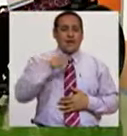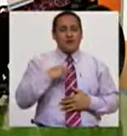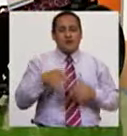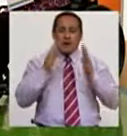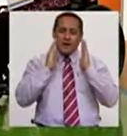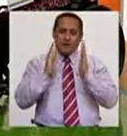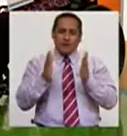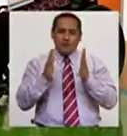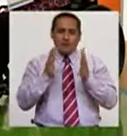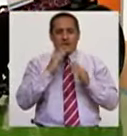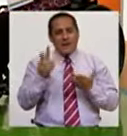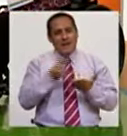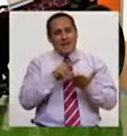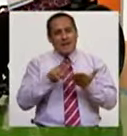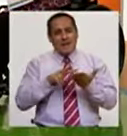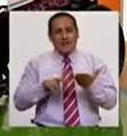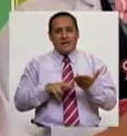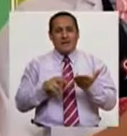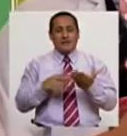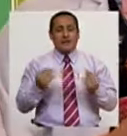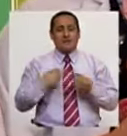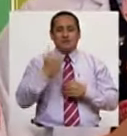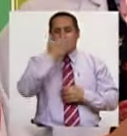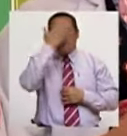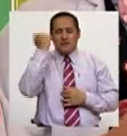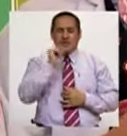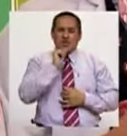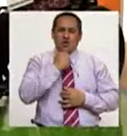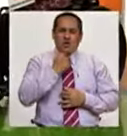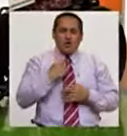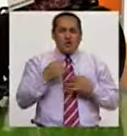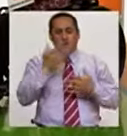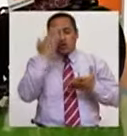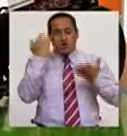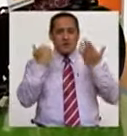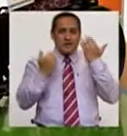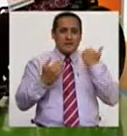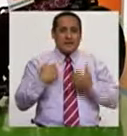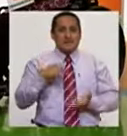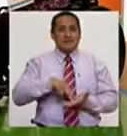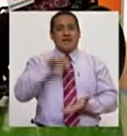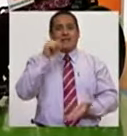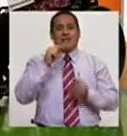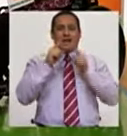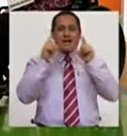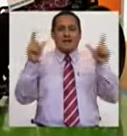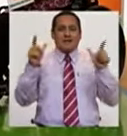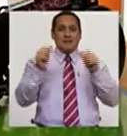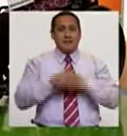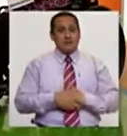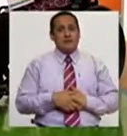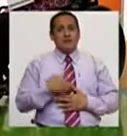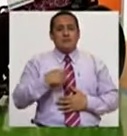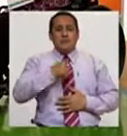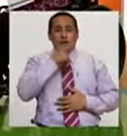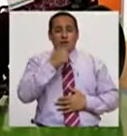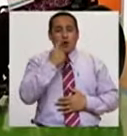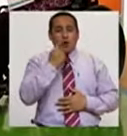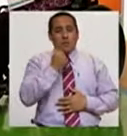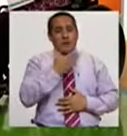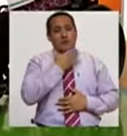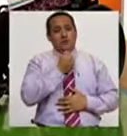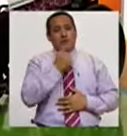a escuchar el bolero, baladas. Se olvidan de los dolores en ese momento, en ese momento saltan, gritan. Y son los más piropiadores también.